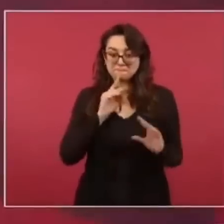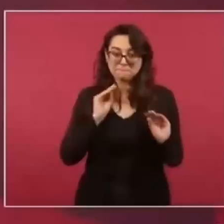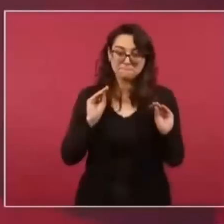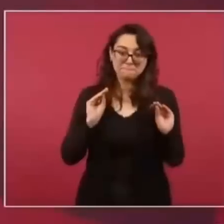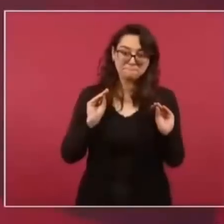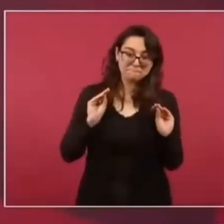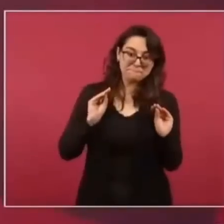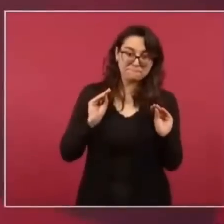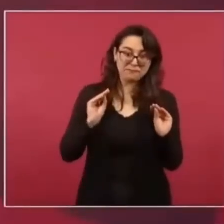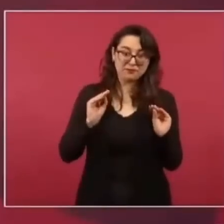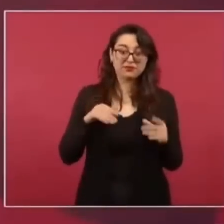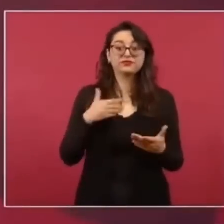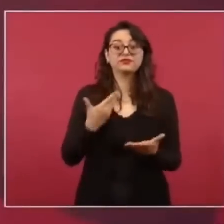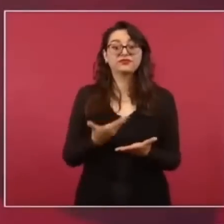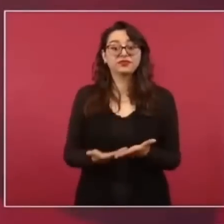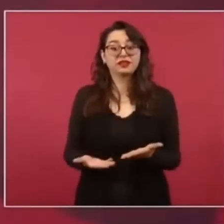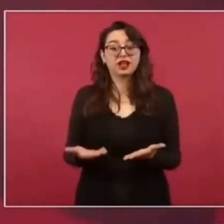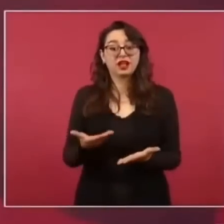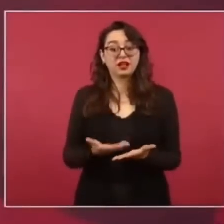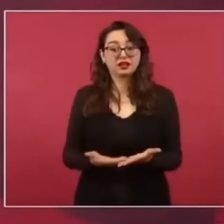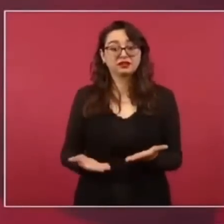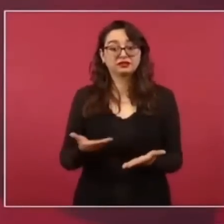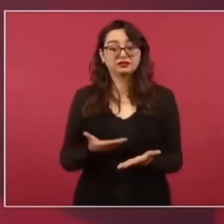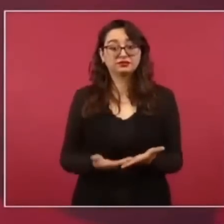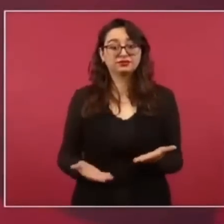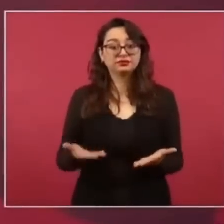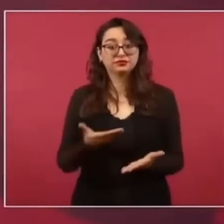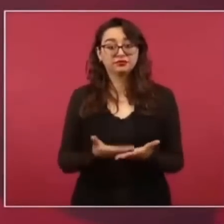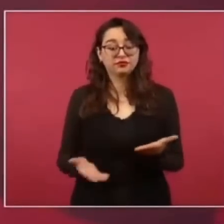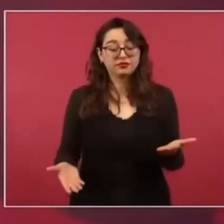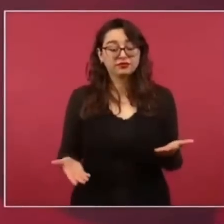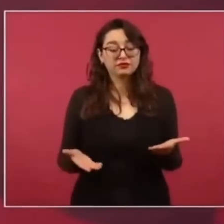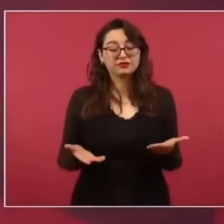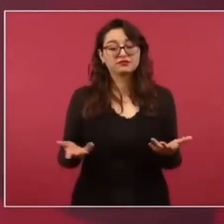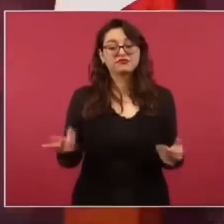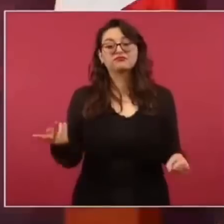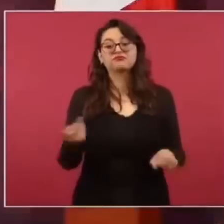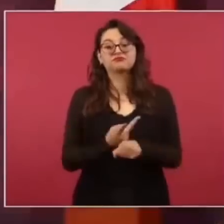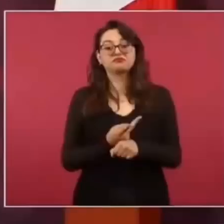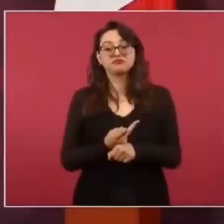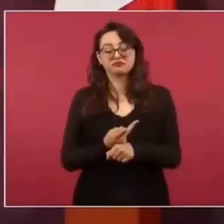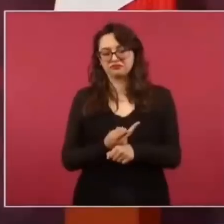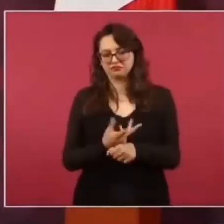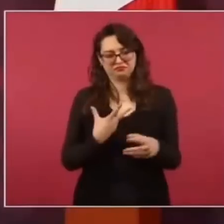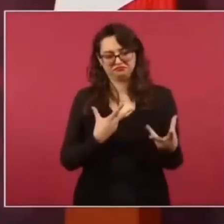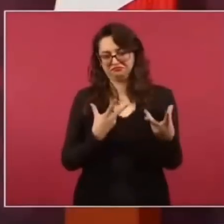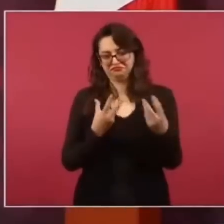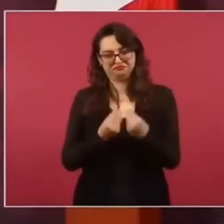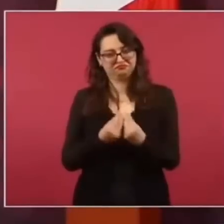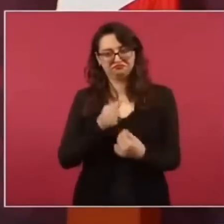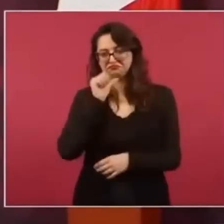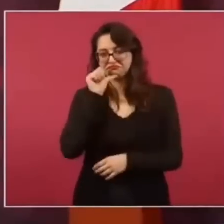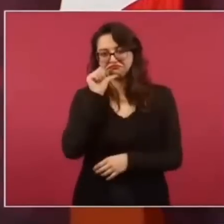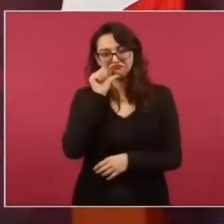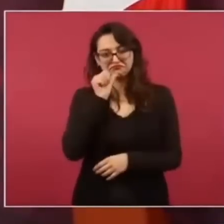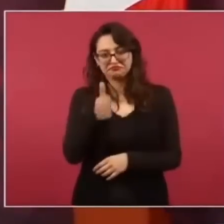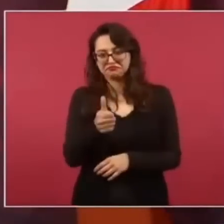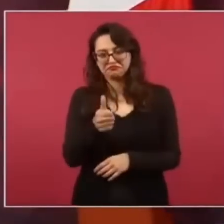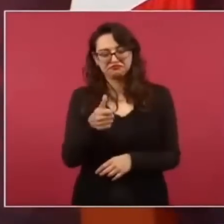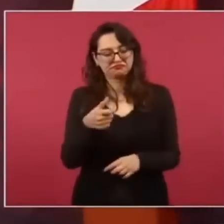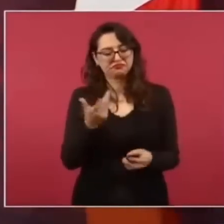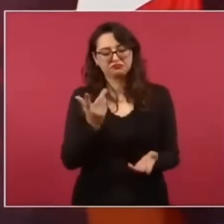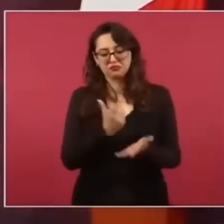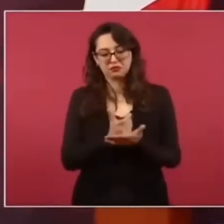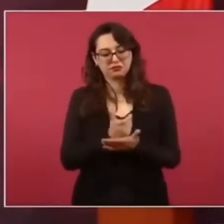sin discurso. Entonces, se les hace muy fácil decir, es que están